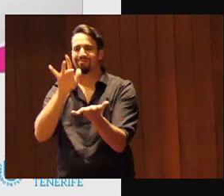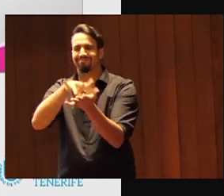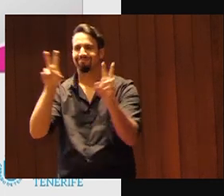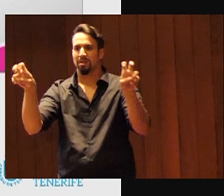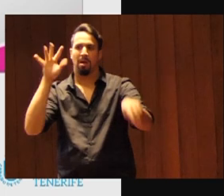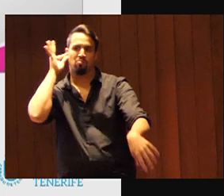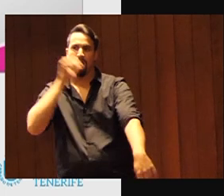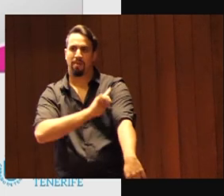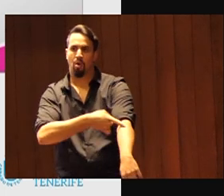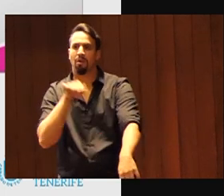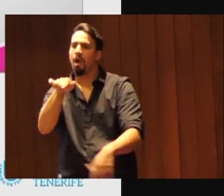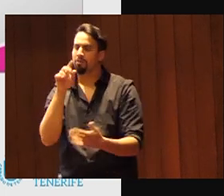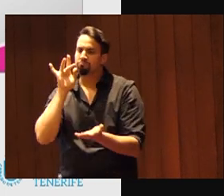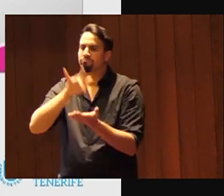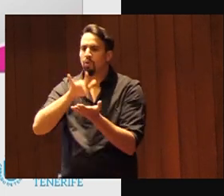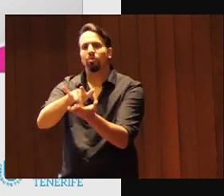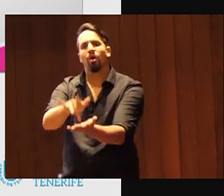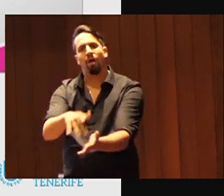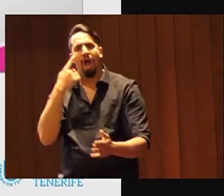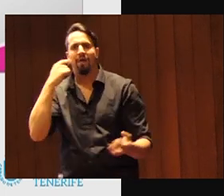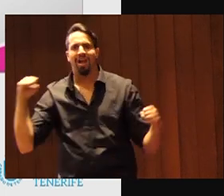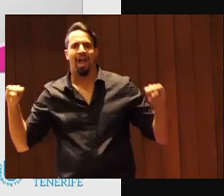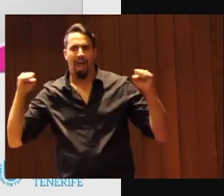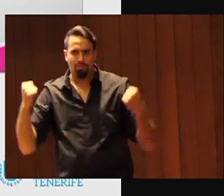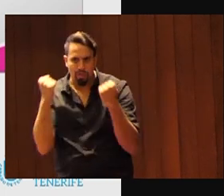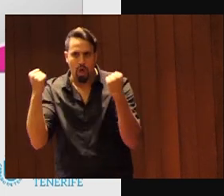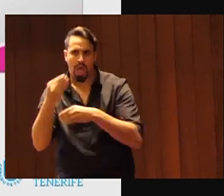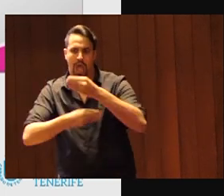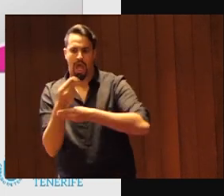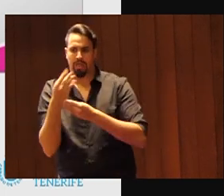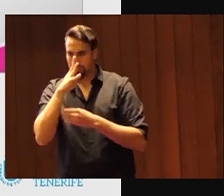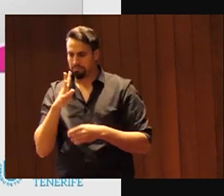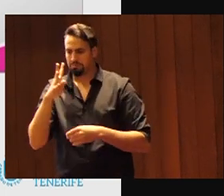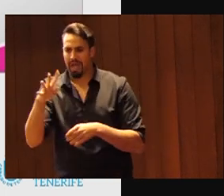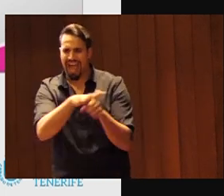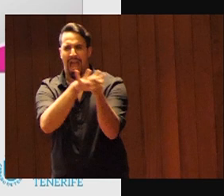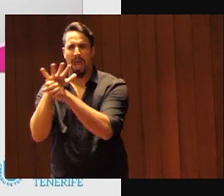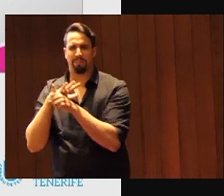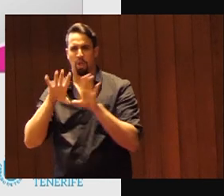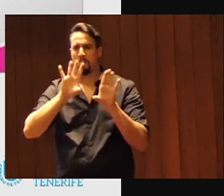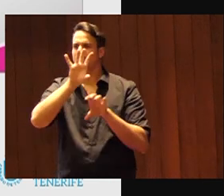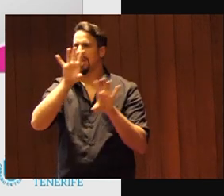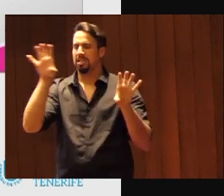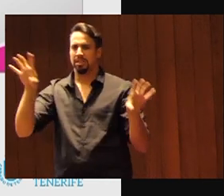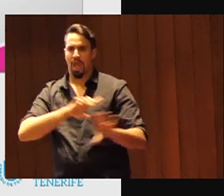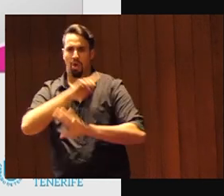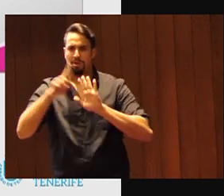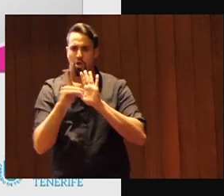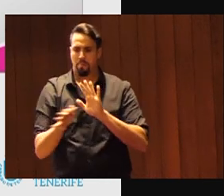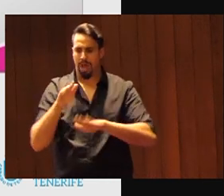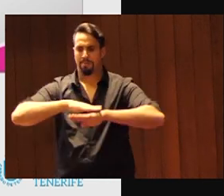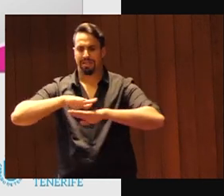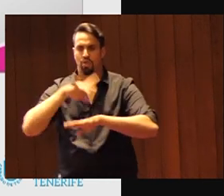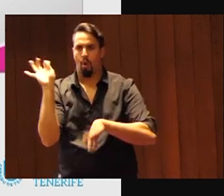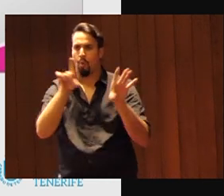se establecen de alguna forma las actuaciones que se van a llevar los próximos cuatro años a todos los niveles, en todos los países y en administraciones